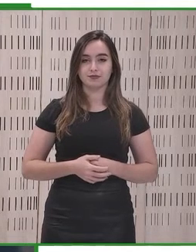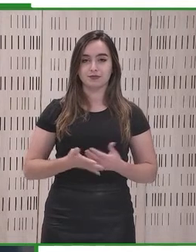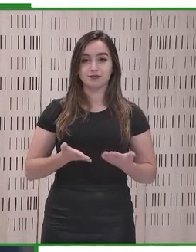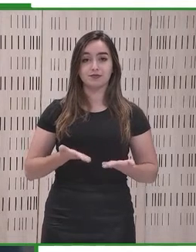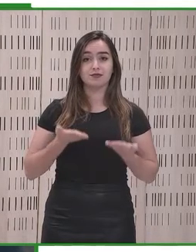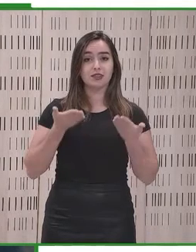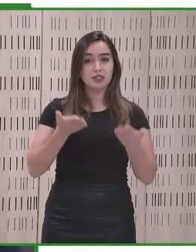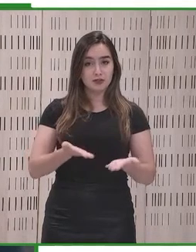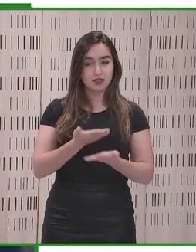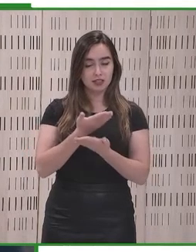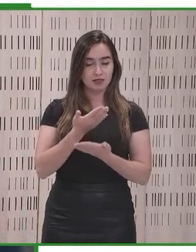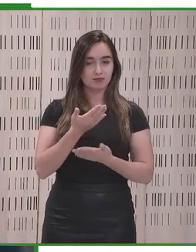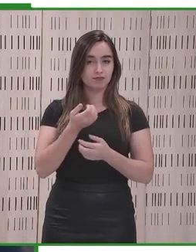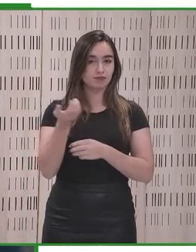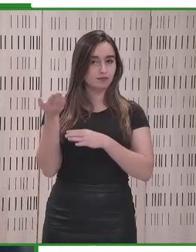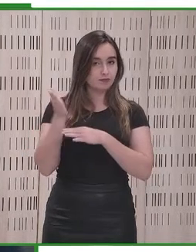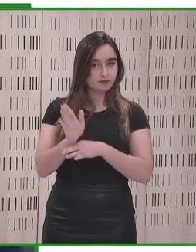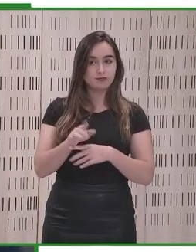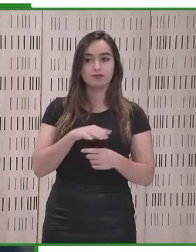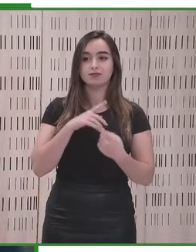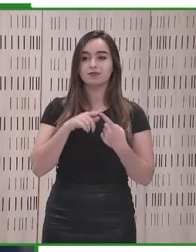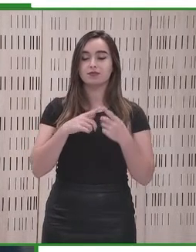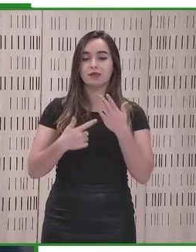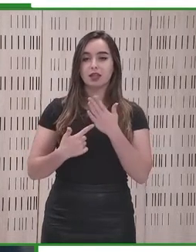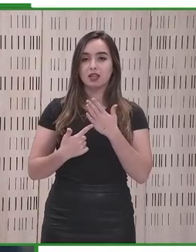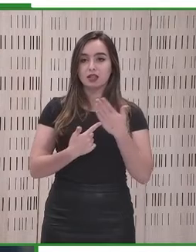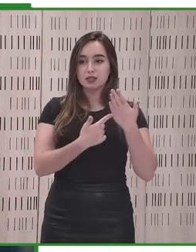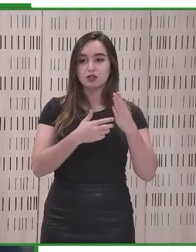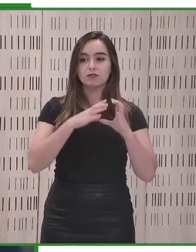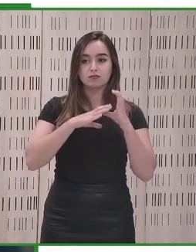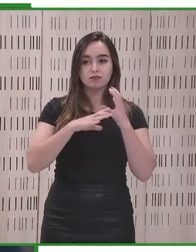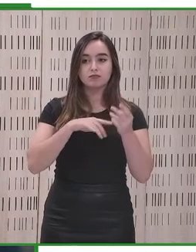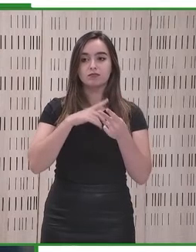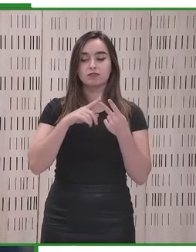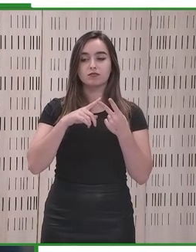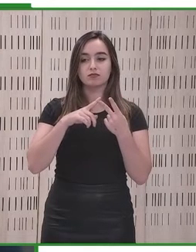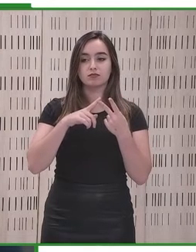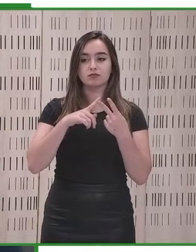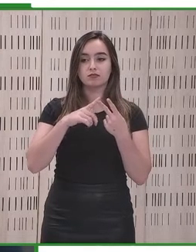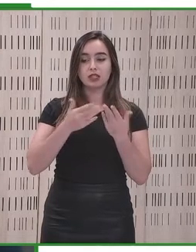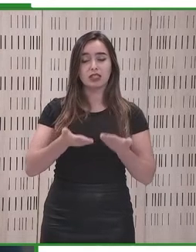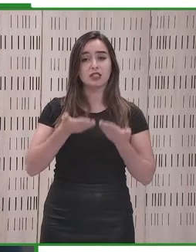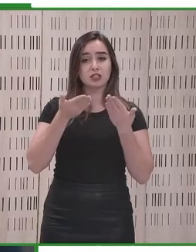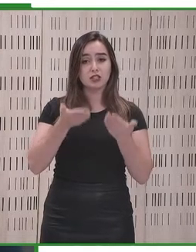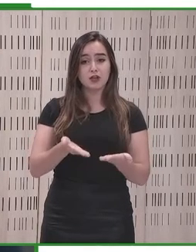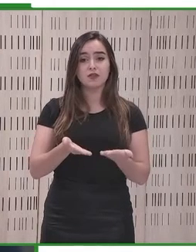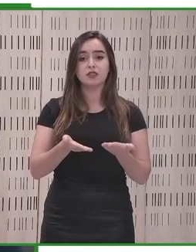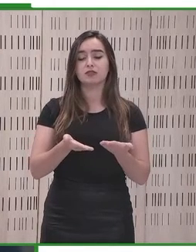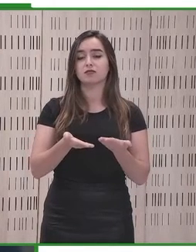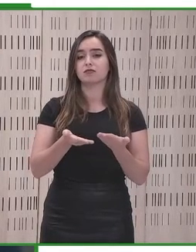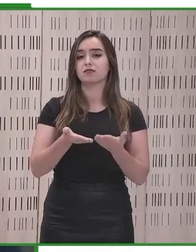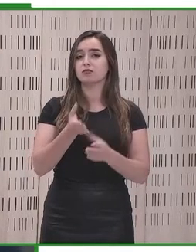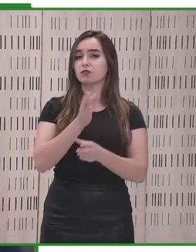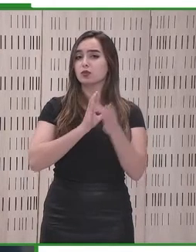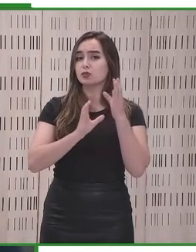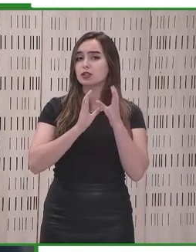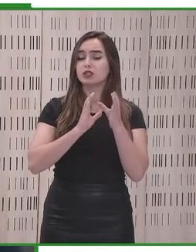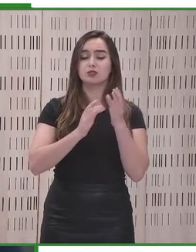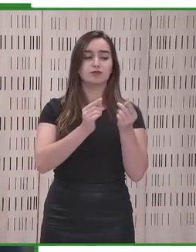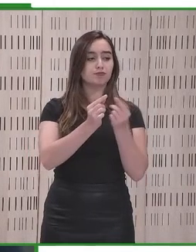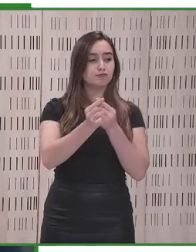específicos sobre su aplicación y los principios